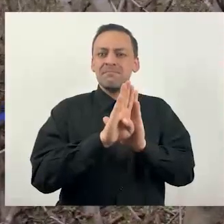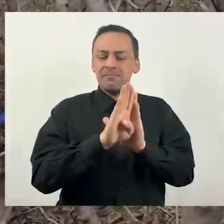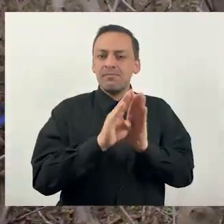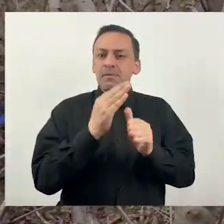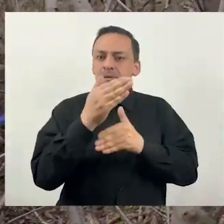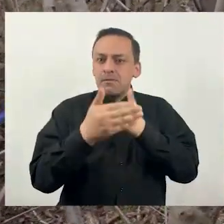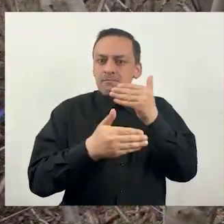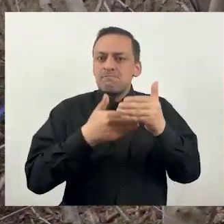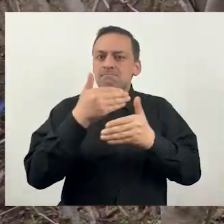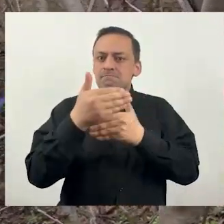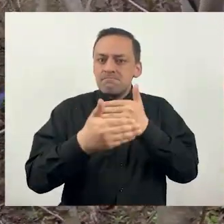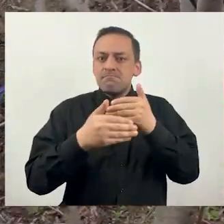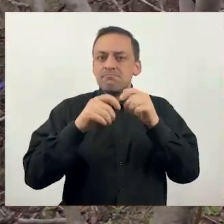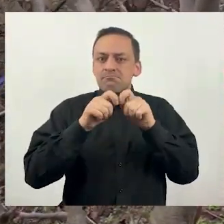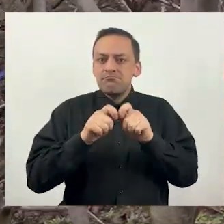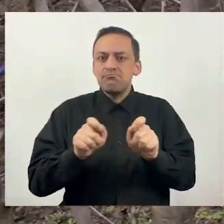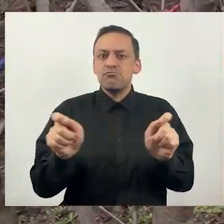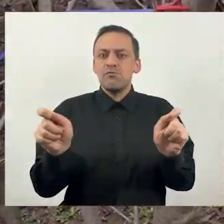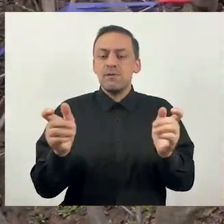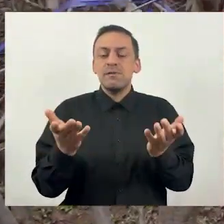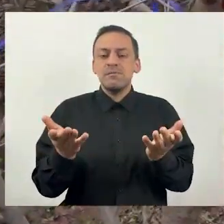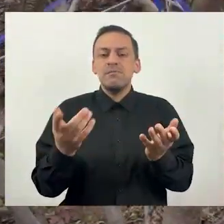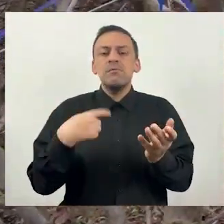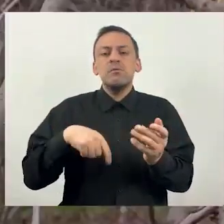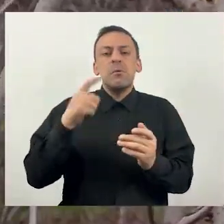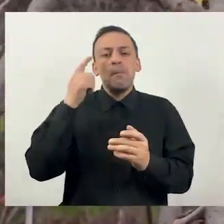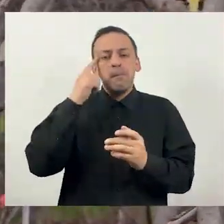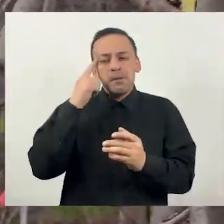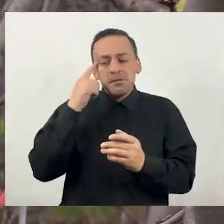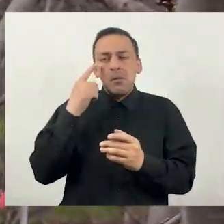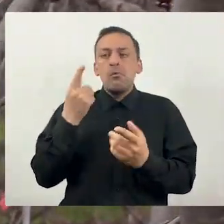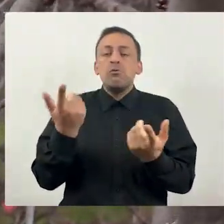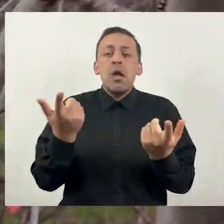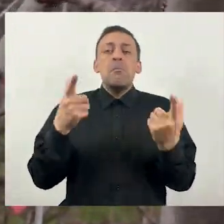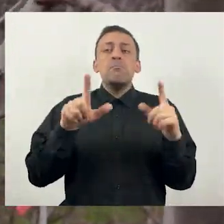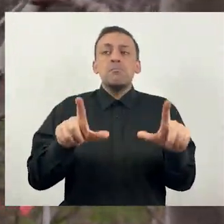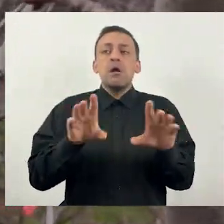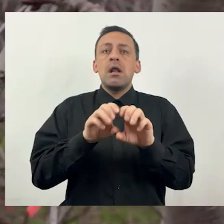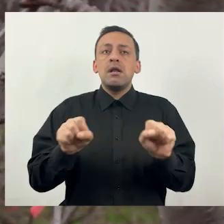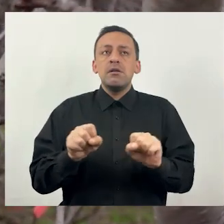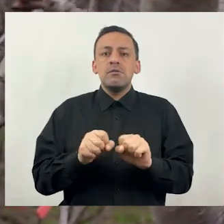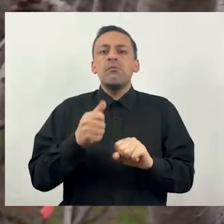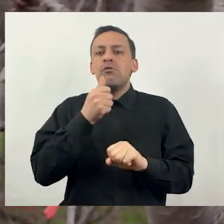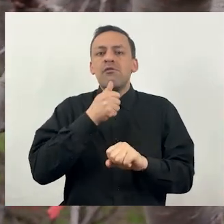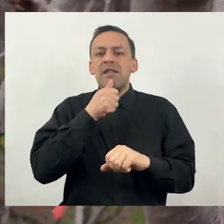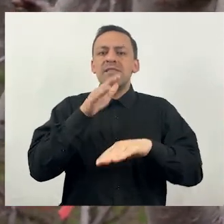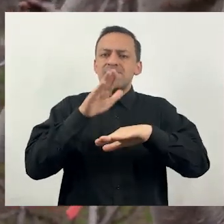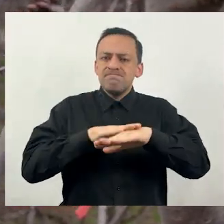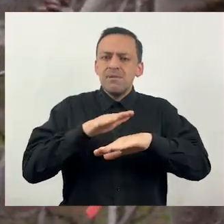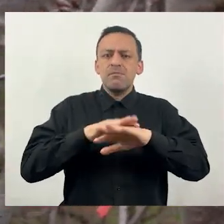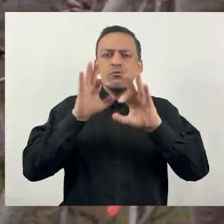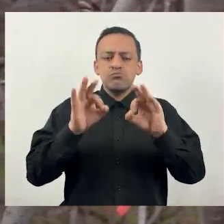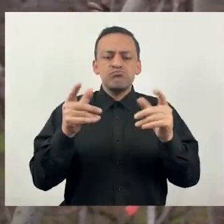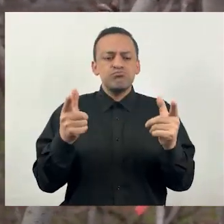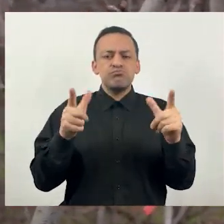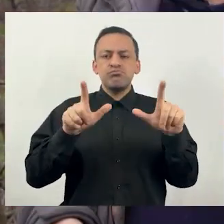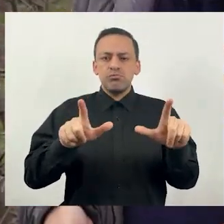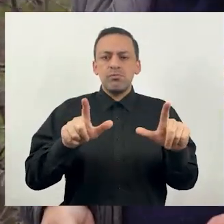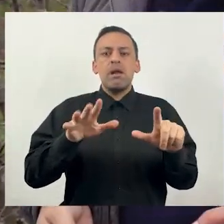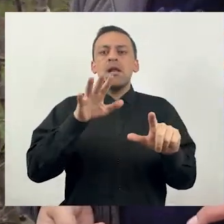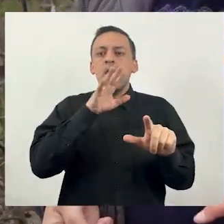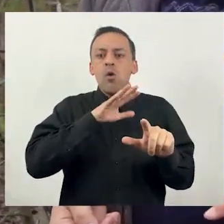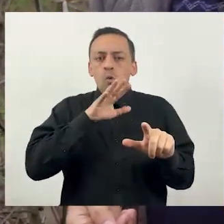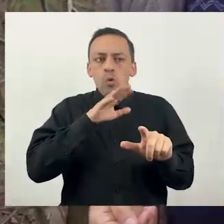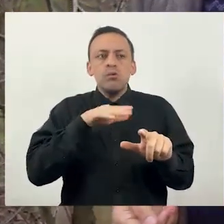para seguir incursionándolo hacia el mercado. No sacamos nada nosotros como desarrollar una tecnología a patentarla si no la licenciamos. la idea es